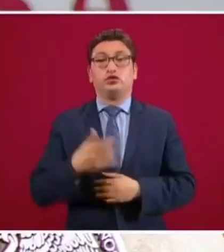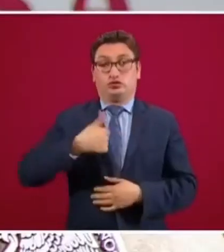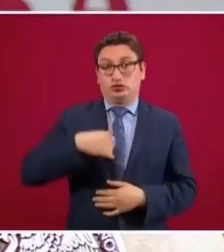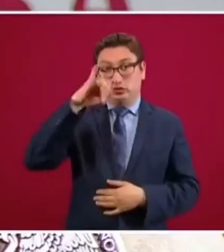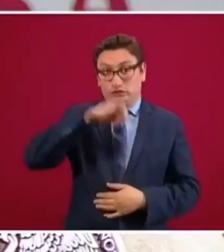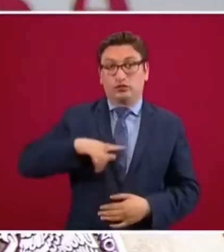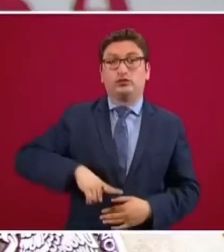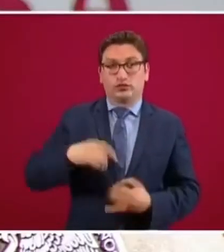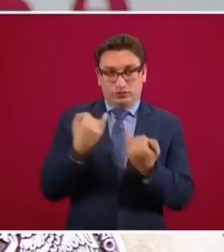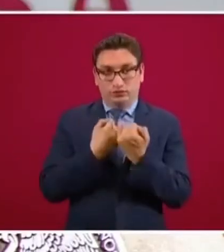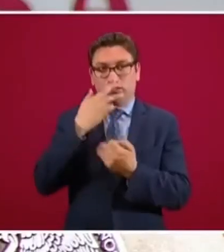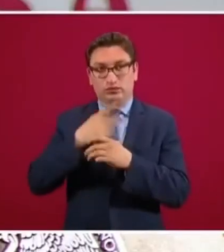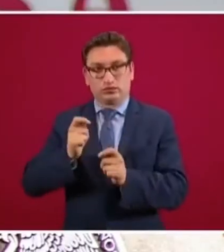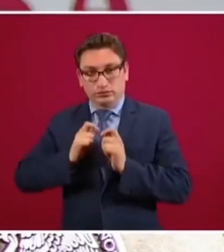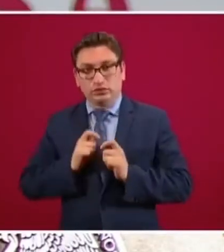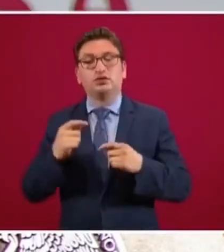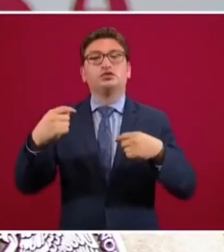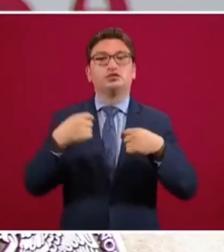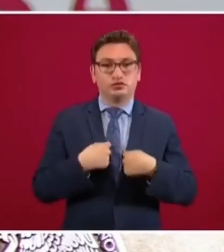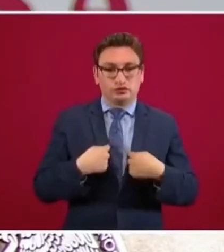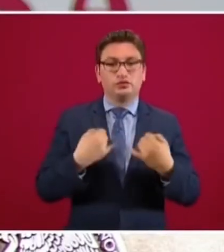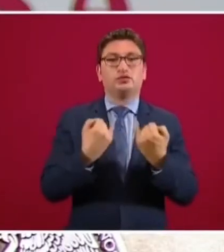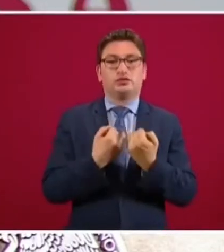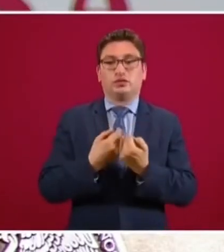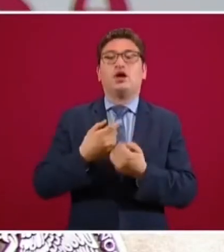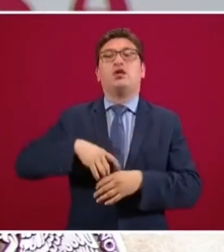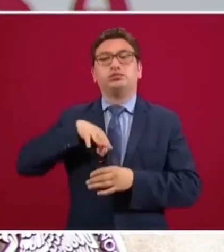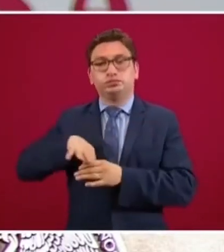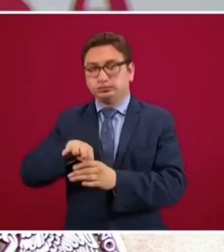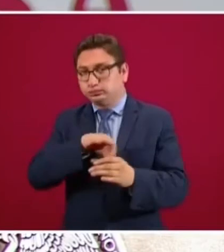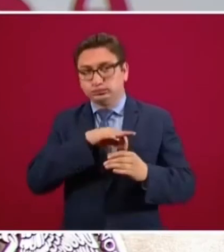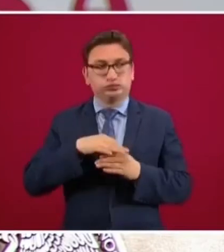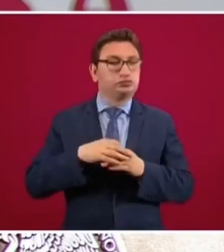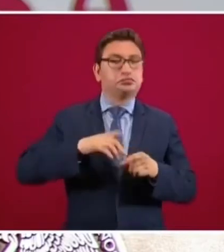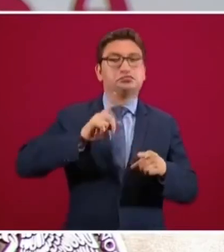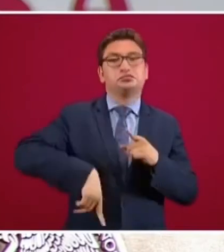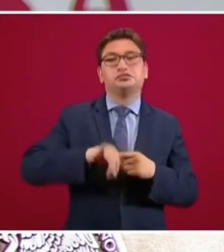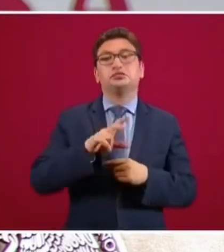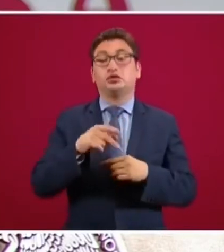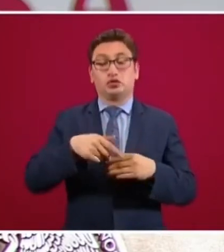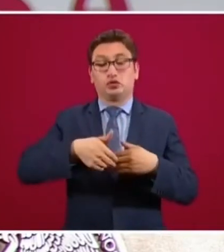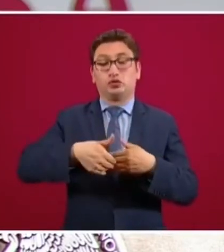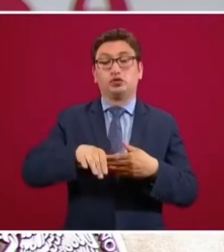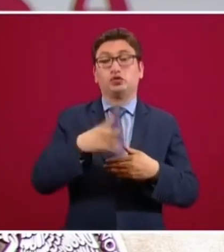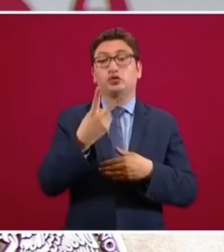y me sometí a la revocación del mandato. A los dos años